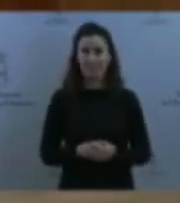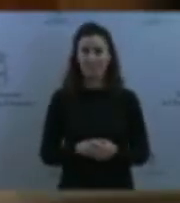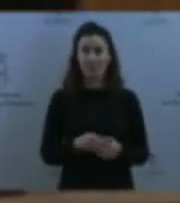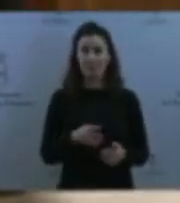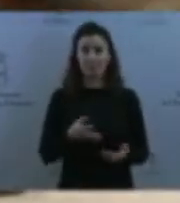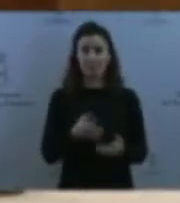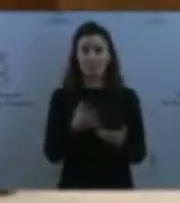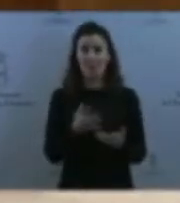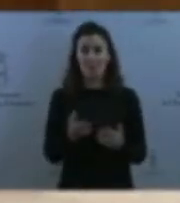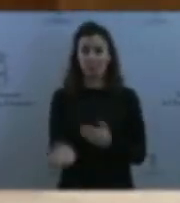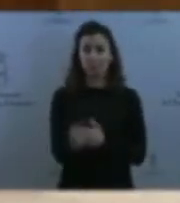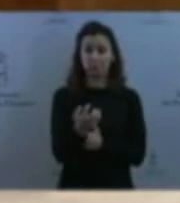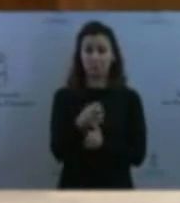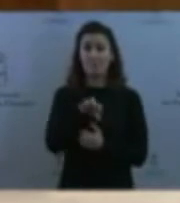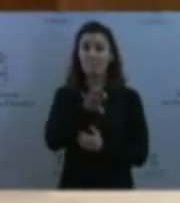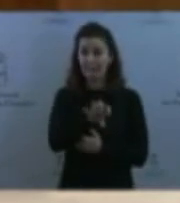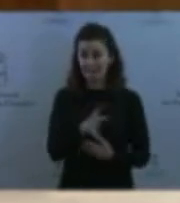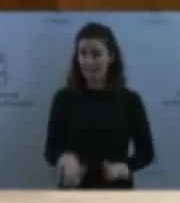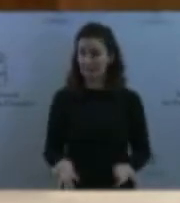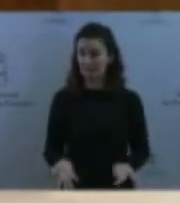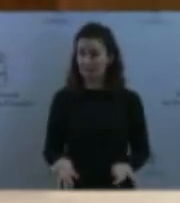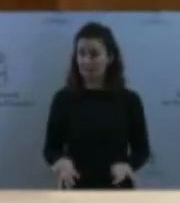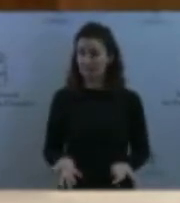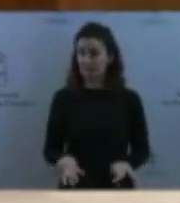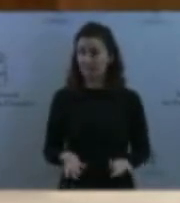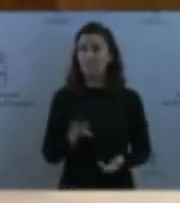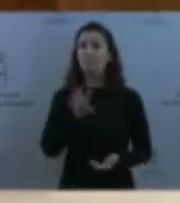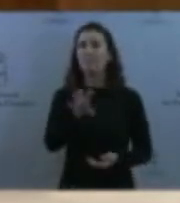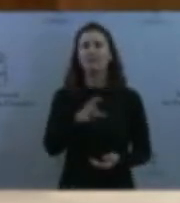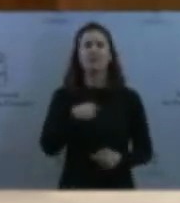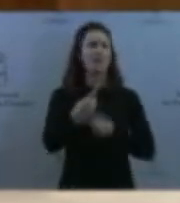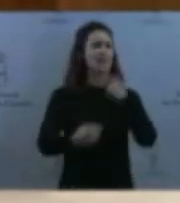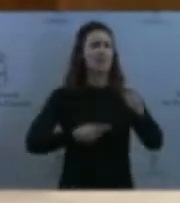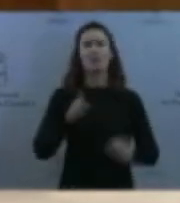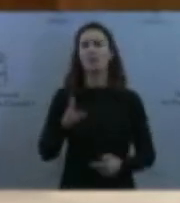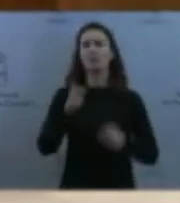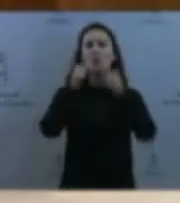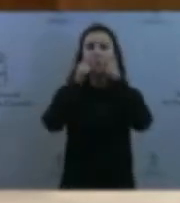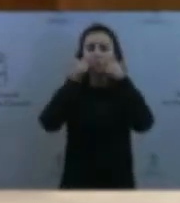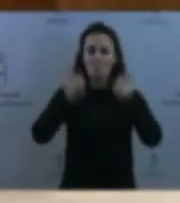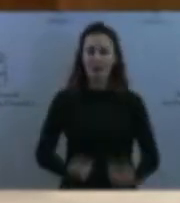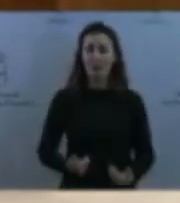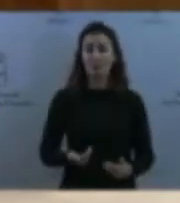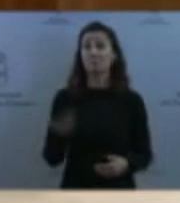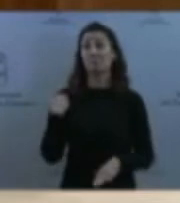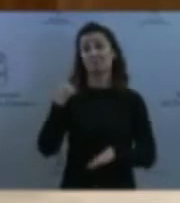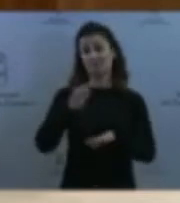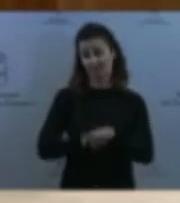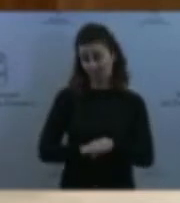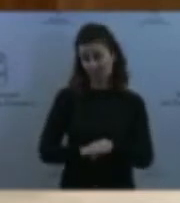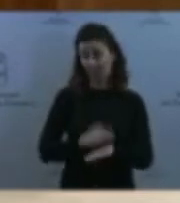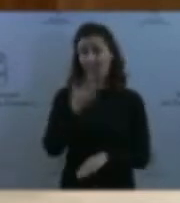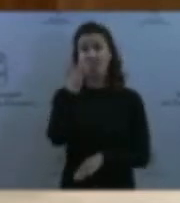país que se llena la boca de derechos humanos. El martes pasado fue el Día Internacional de los Derechos de la